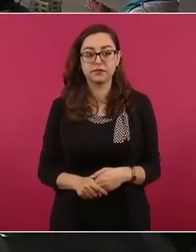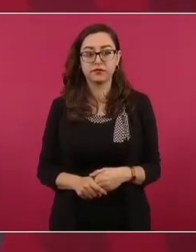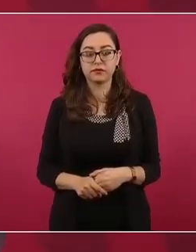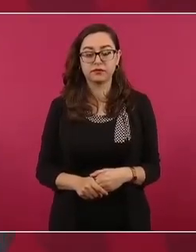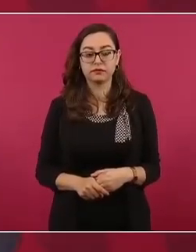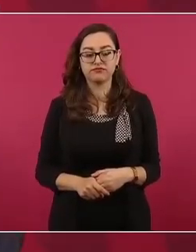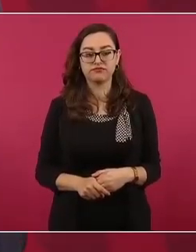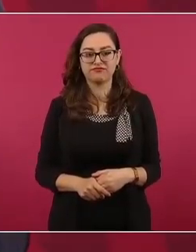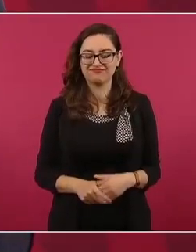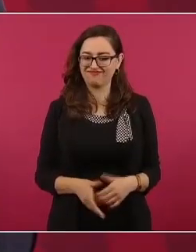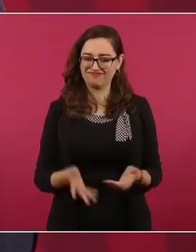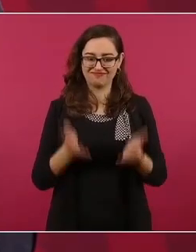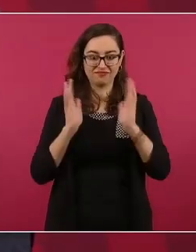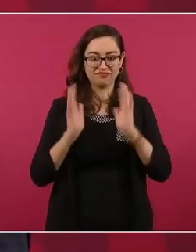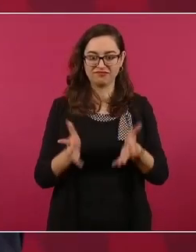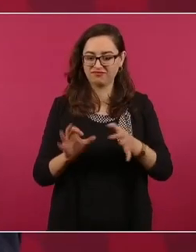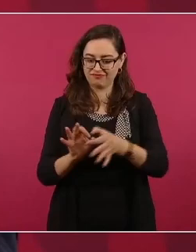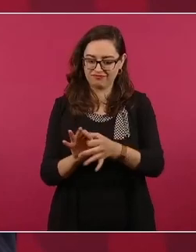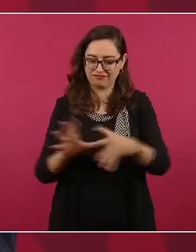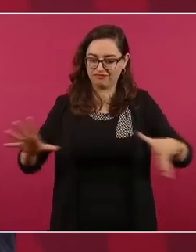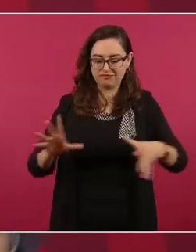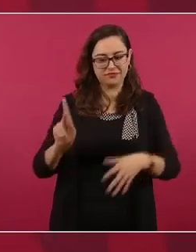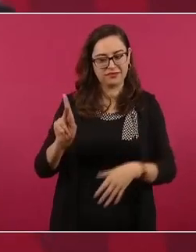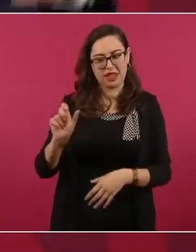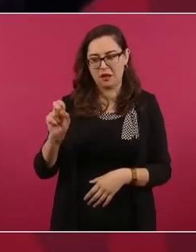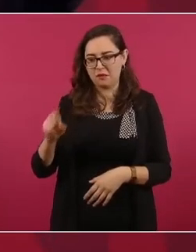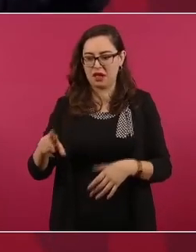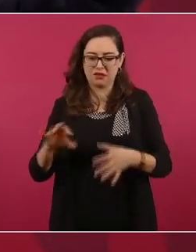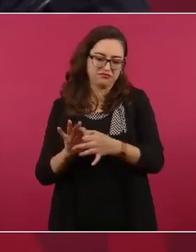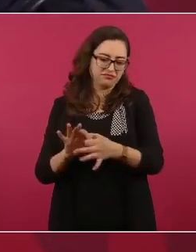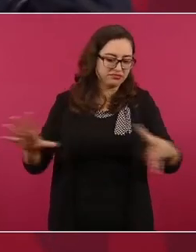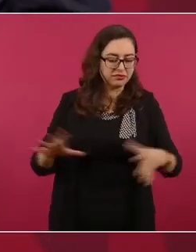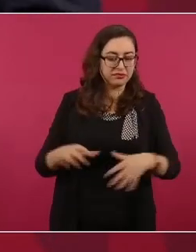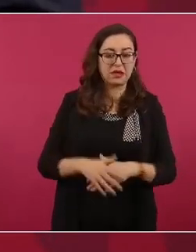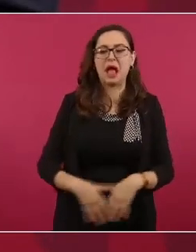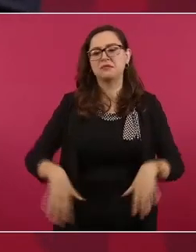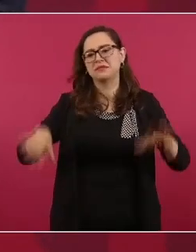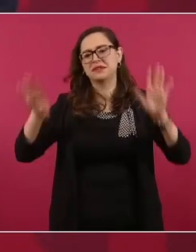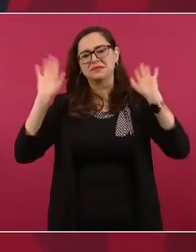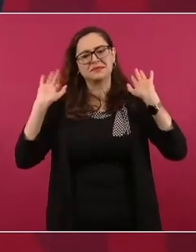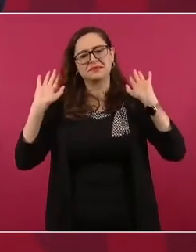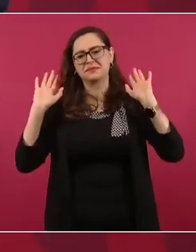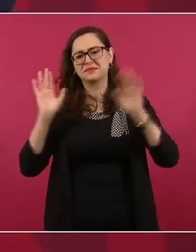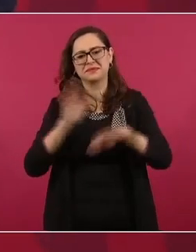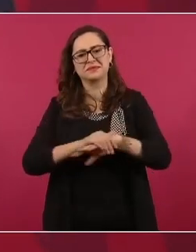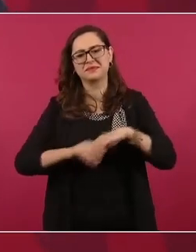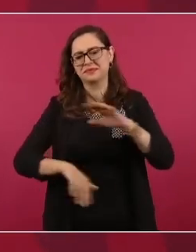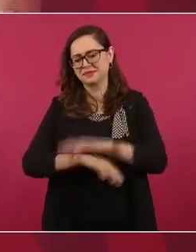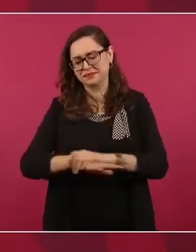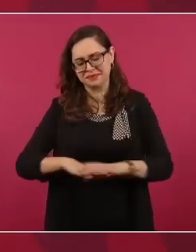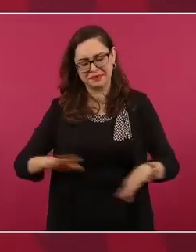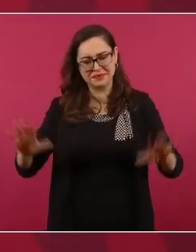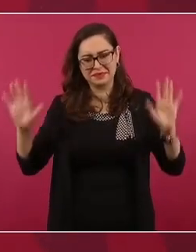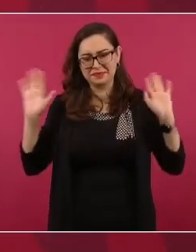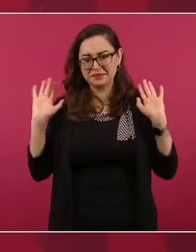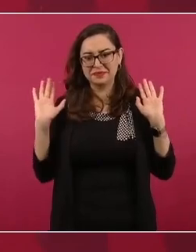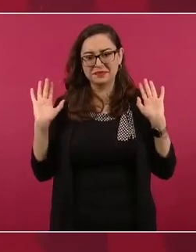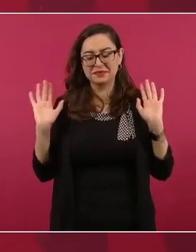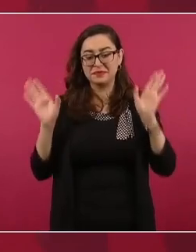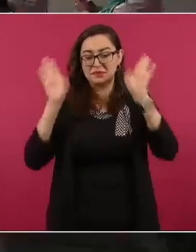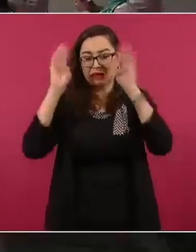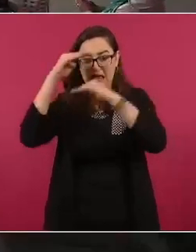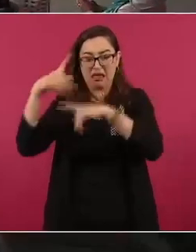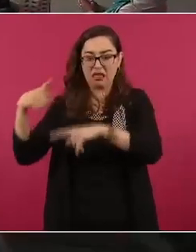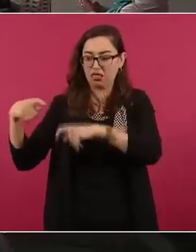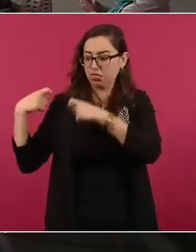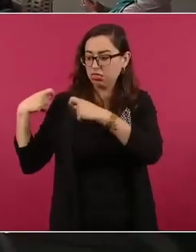deslinde… Incluso de la alianza con el pan. No, eso ya es su asunto, que se deslinde del conservadurismo, de lo rancio. No